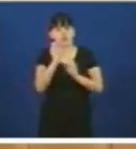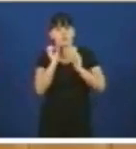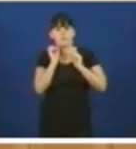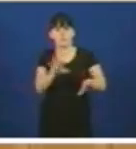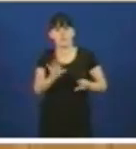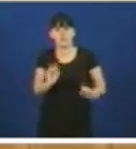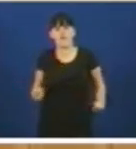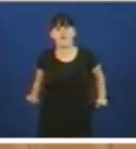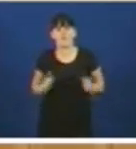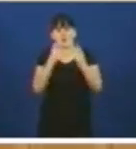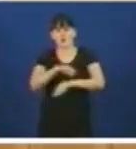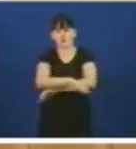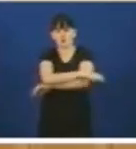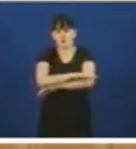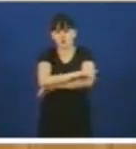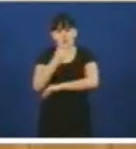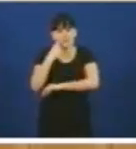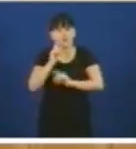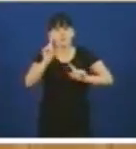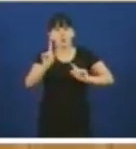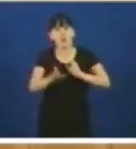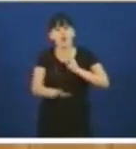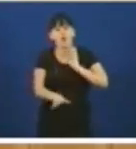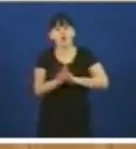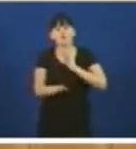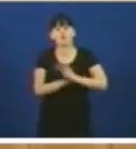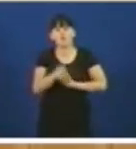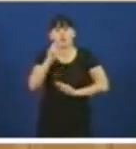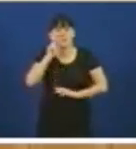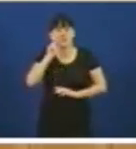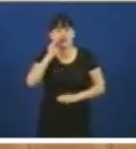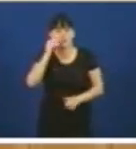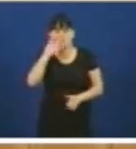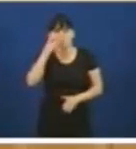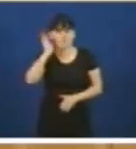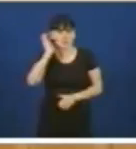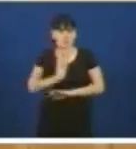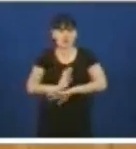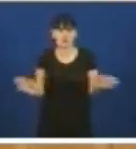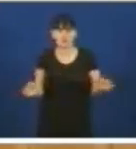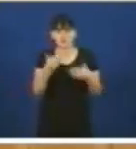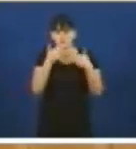daquela vosted mantén unanimidade que ven mantén hipócritamente neste Parlamento repetidas veces máis nada e moitas gracias aplausos